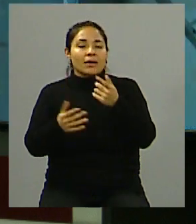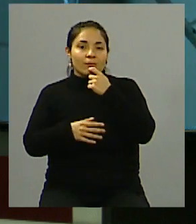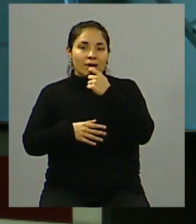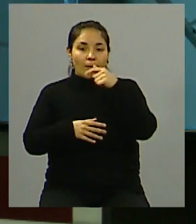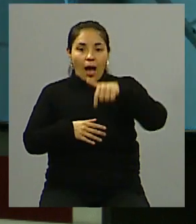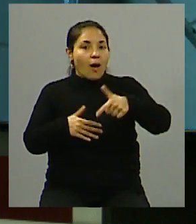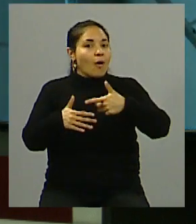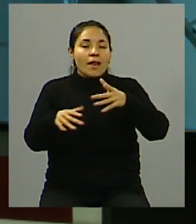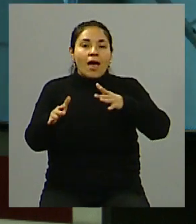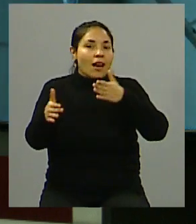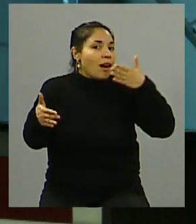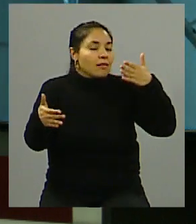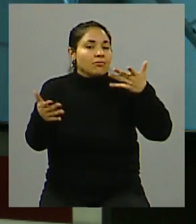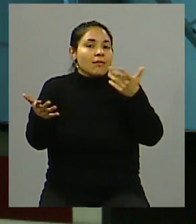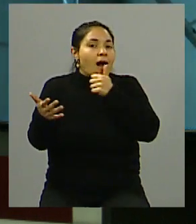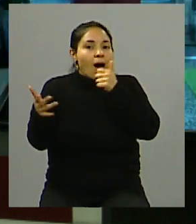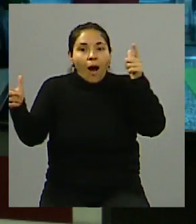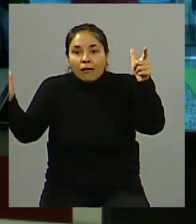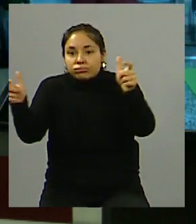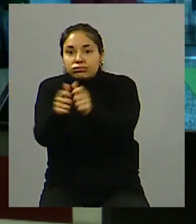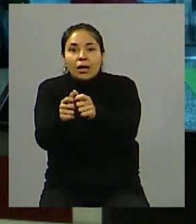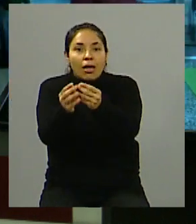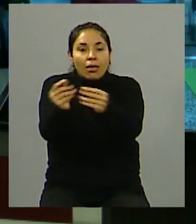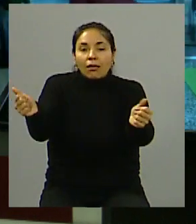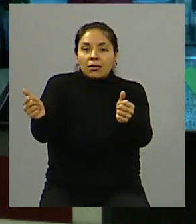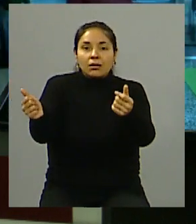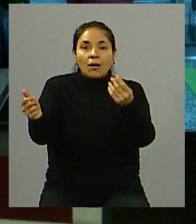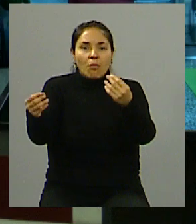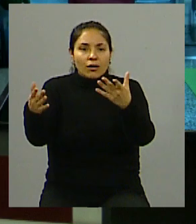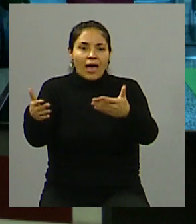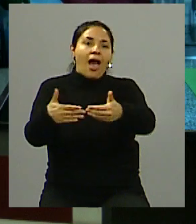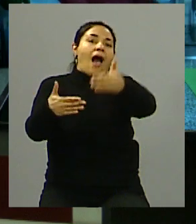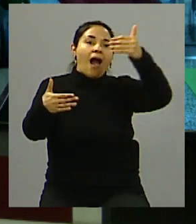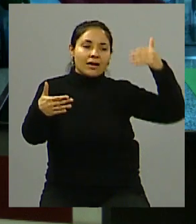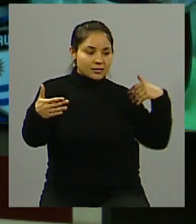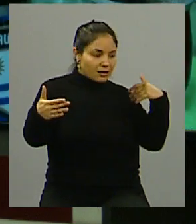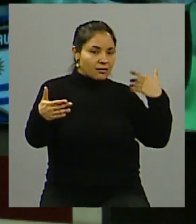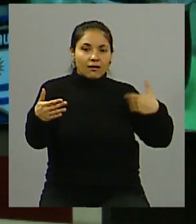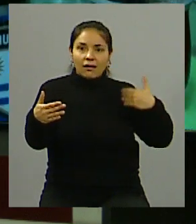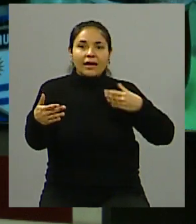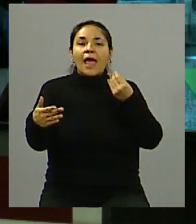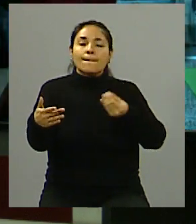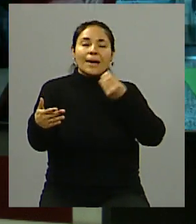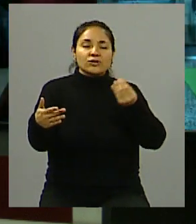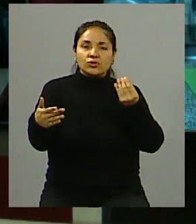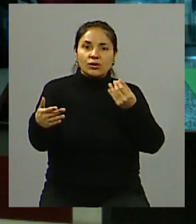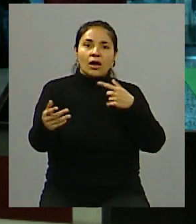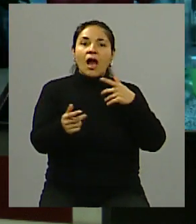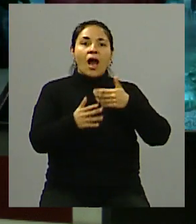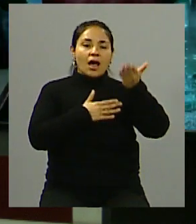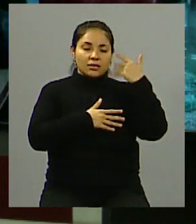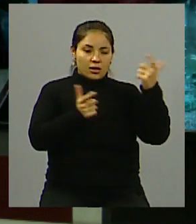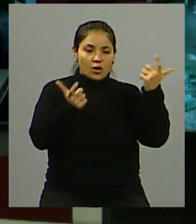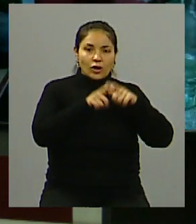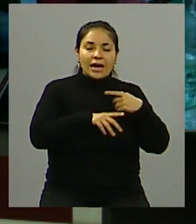este límite cuando lo que se está reclamando es lo que vos decís, que no hubo esa participación por parte de organismos